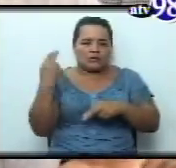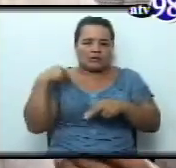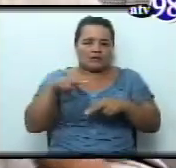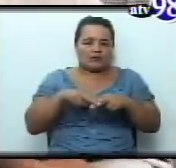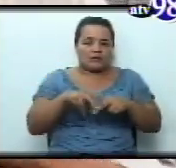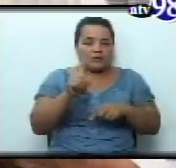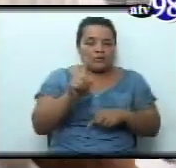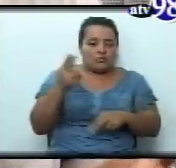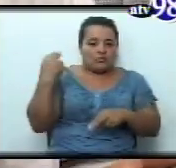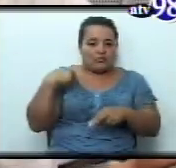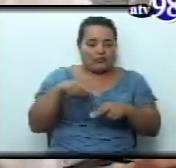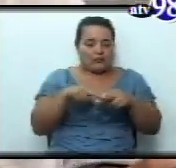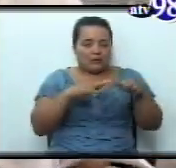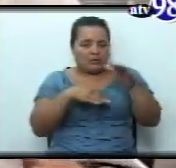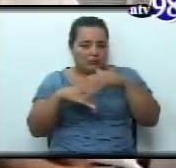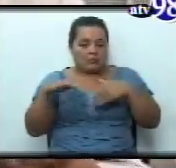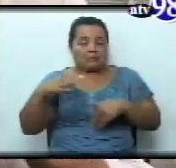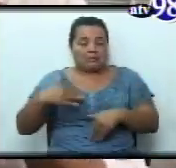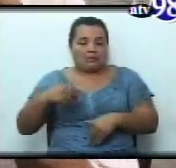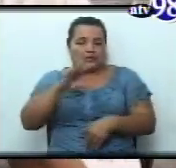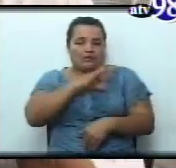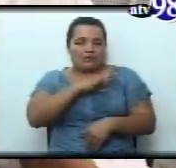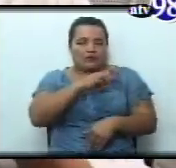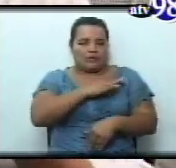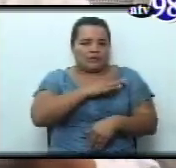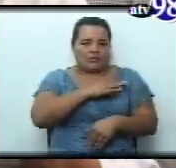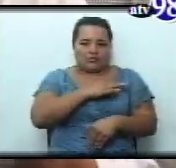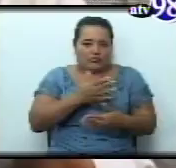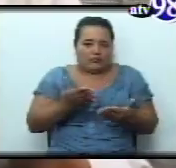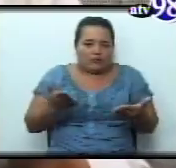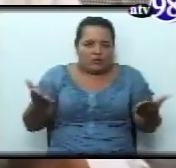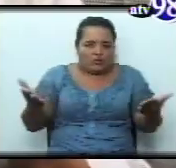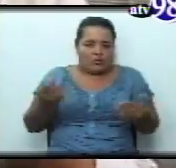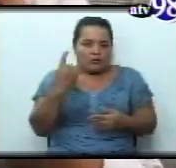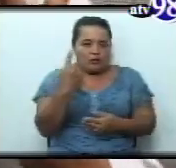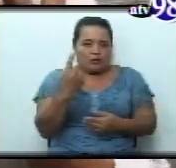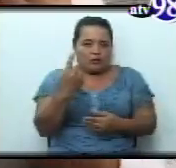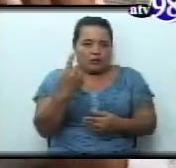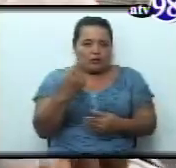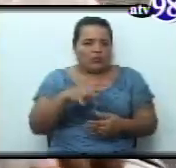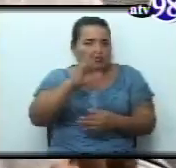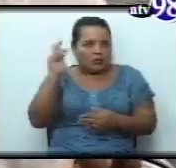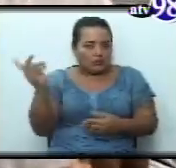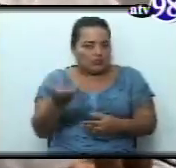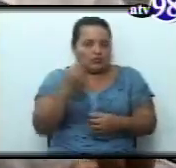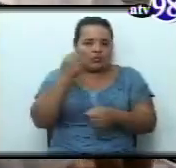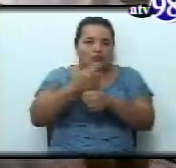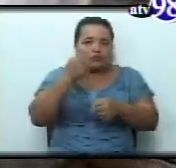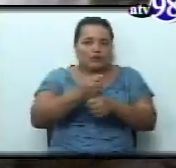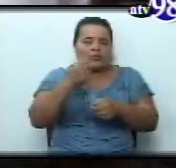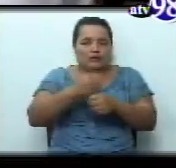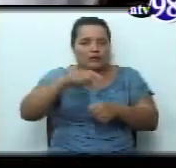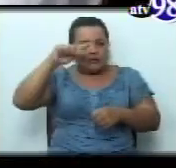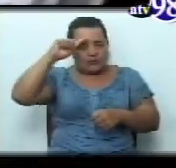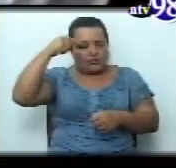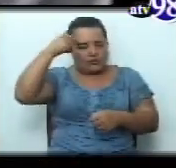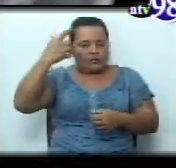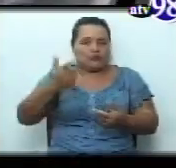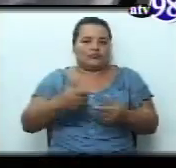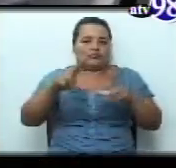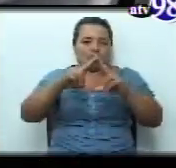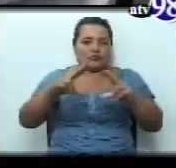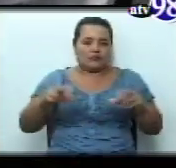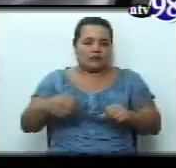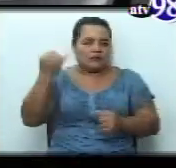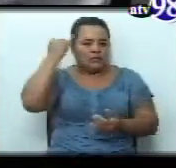hay un maestro que va a mejorar su salario, no es de un solo color, sino que somos todos los trabajadores. En tanto, la